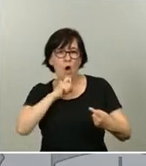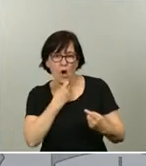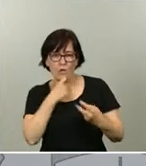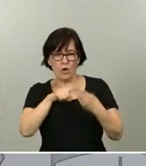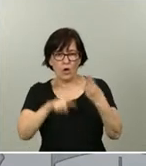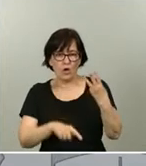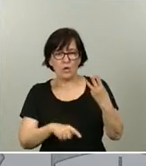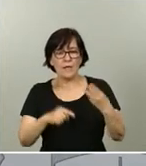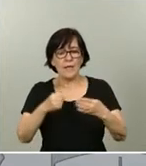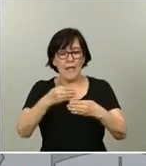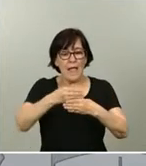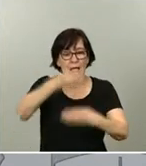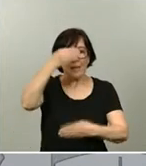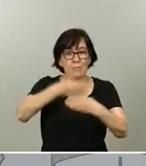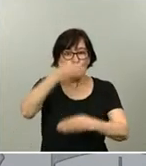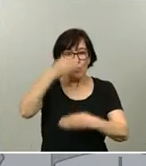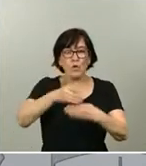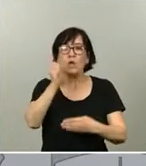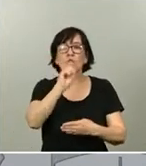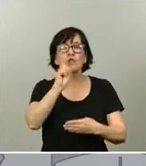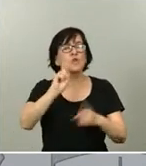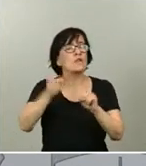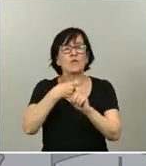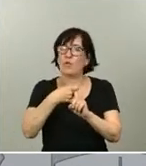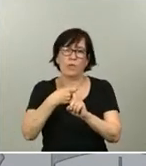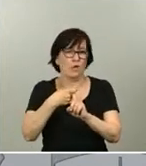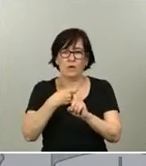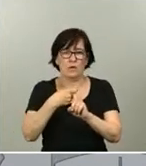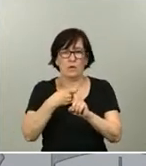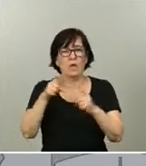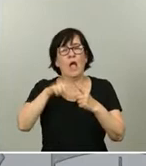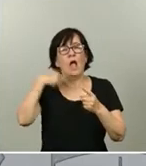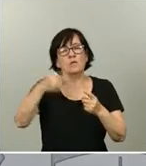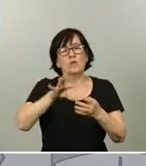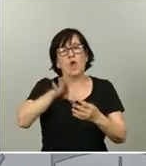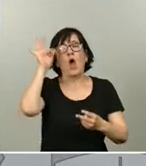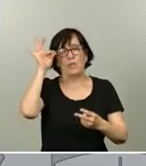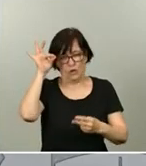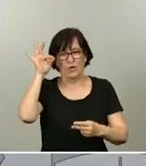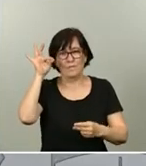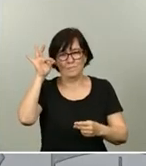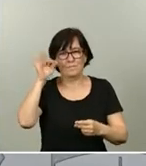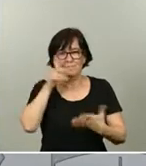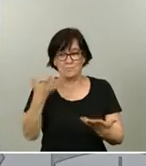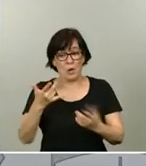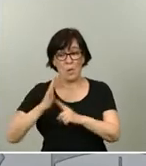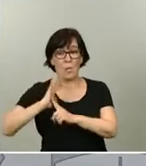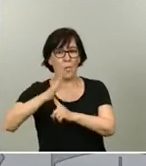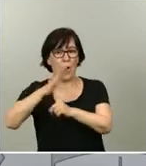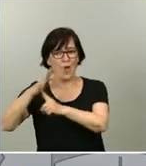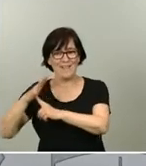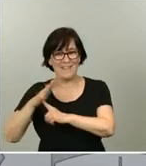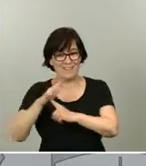muro o los muros no son la solución. Queda otra opción que es la de los molinos, como dice el proverbio.